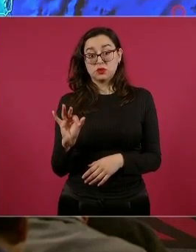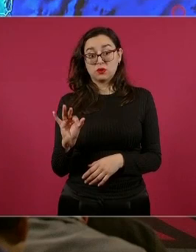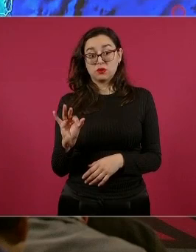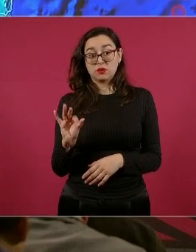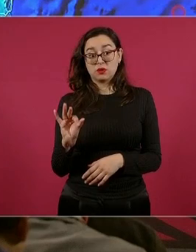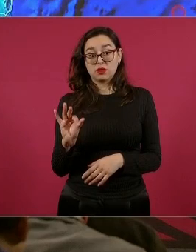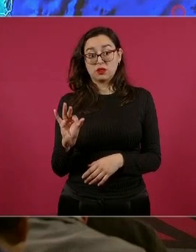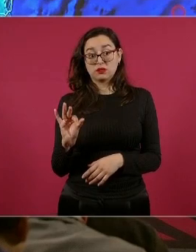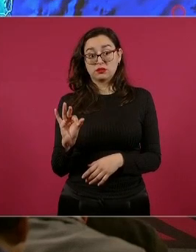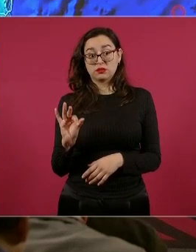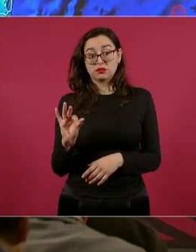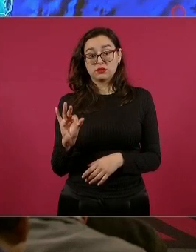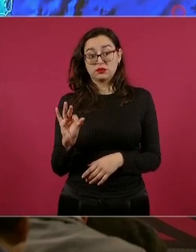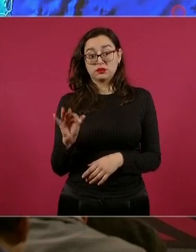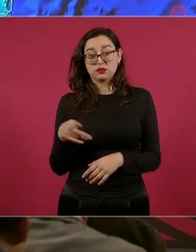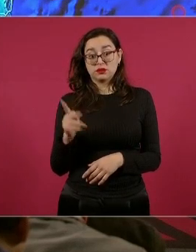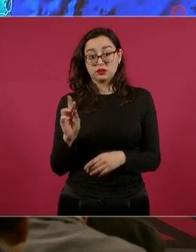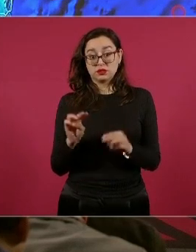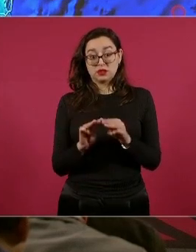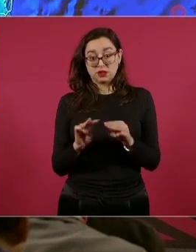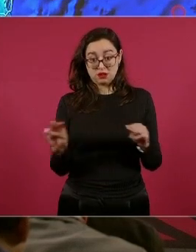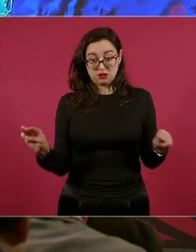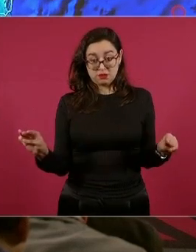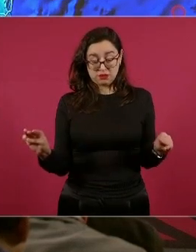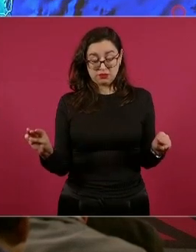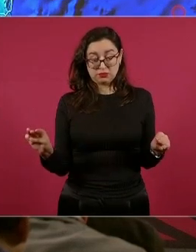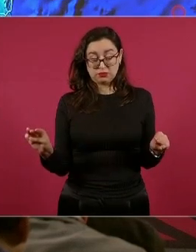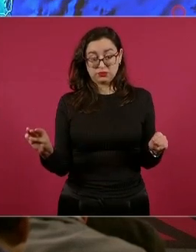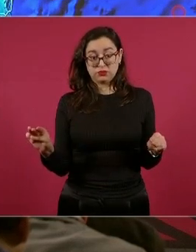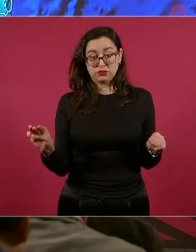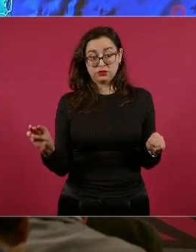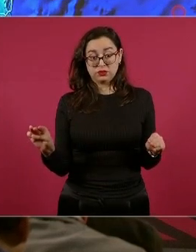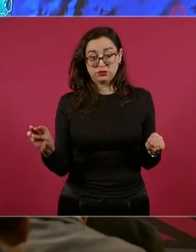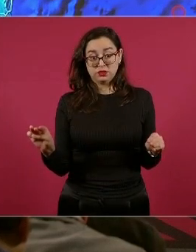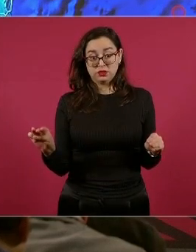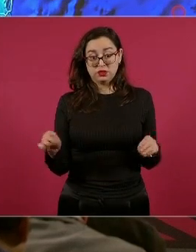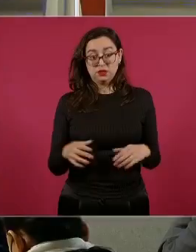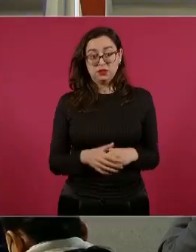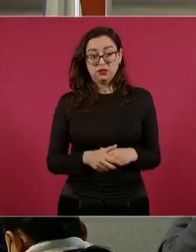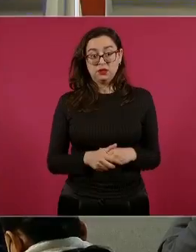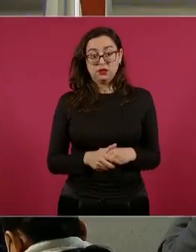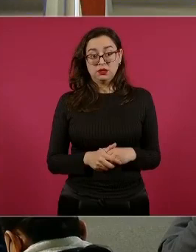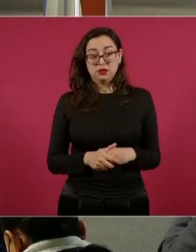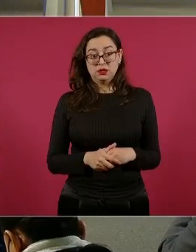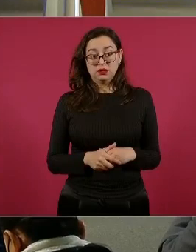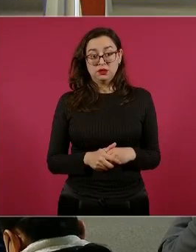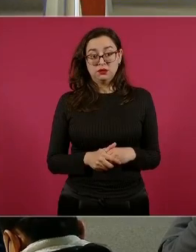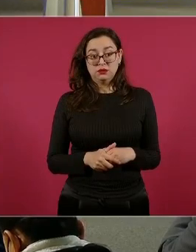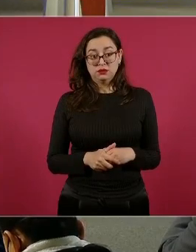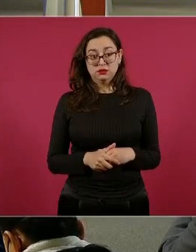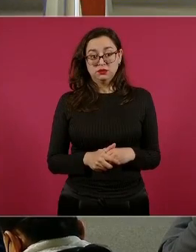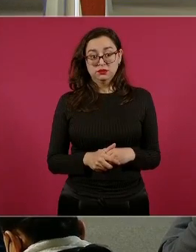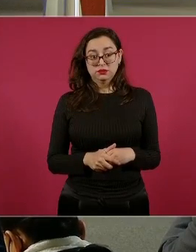kilómetros. Aquí es una sola vía